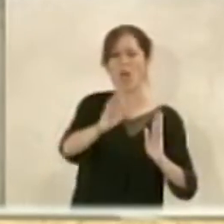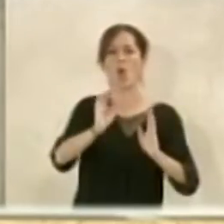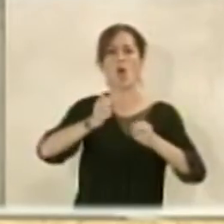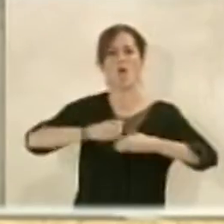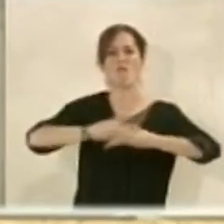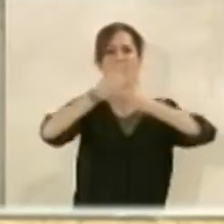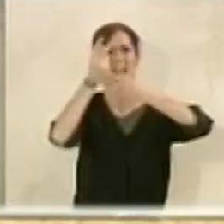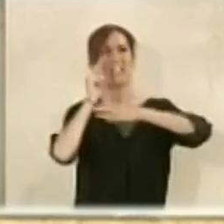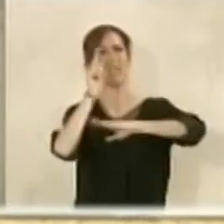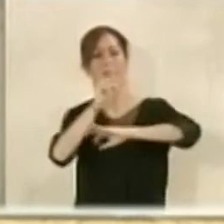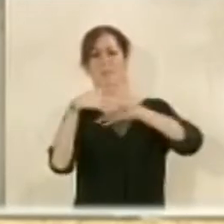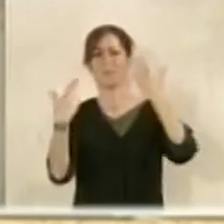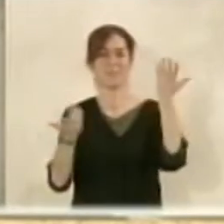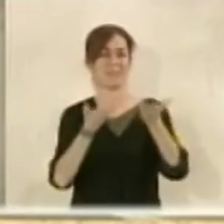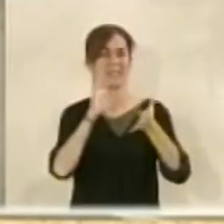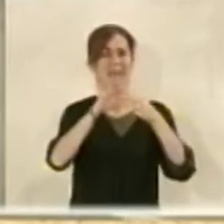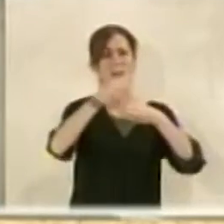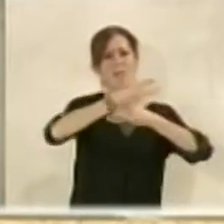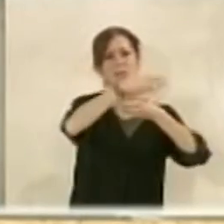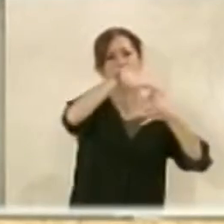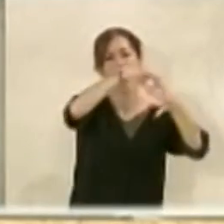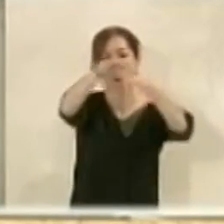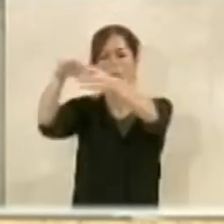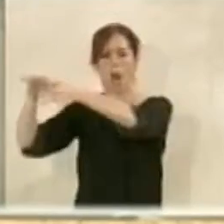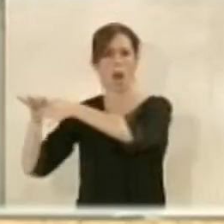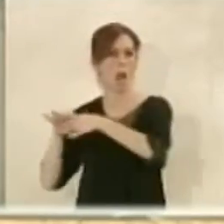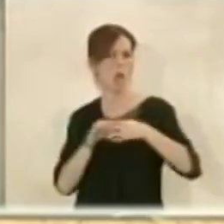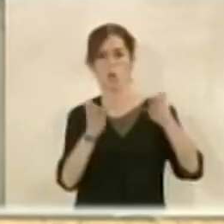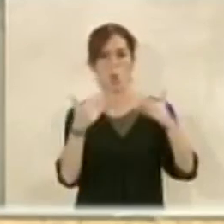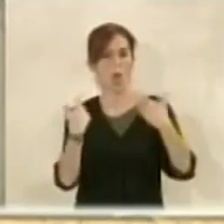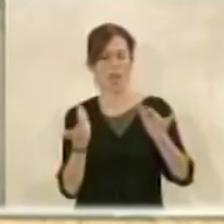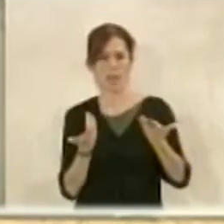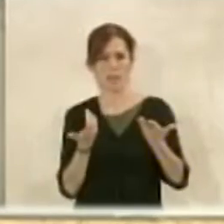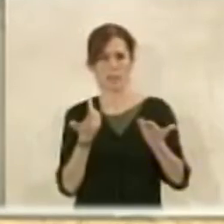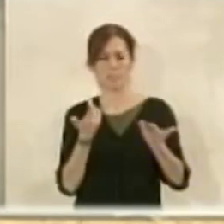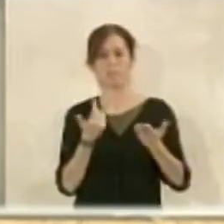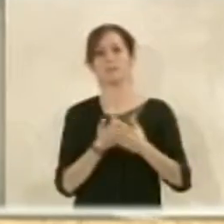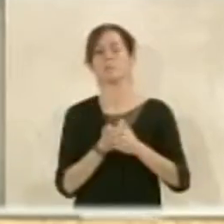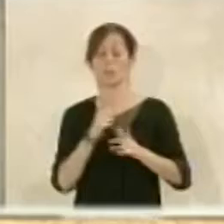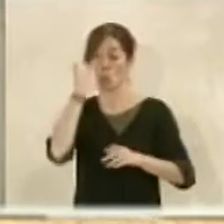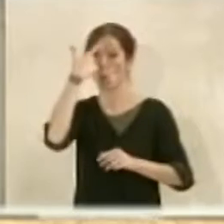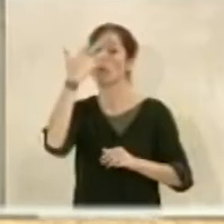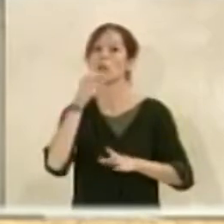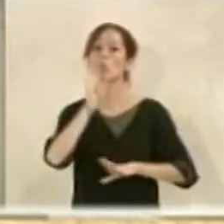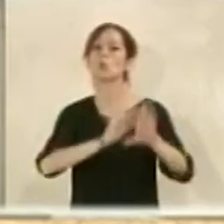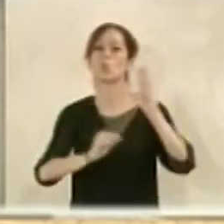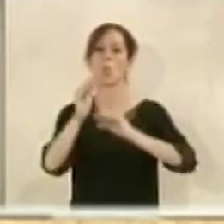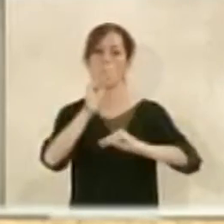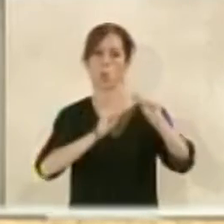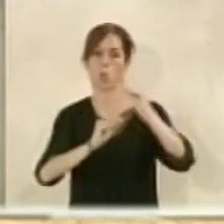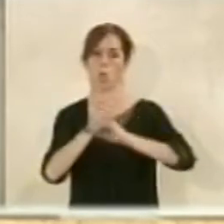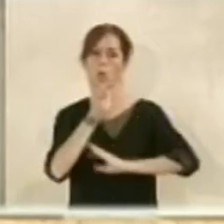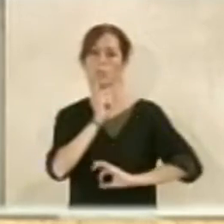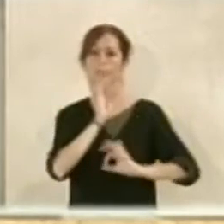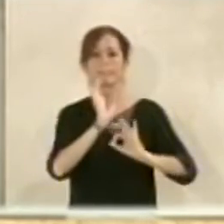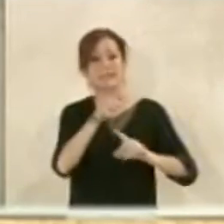vistas que hay en fin que no hay una continuidad urbana y que hay un un elemento distorsionador a la vista yo creo que la solución por la